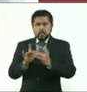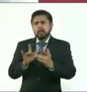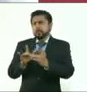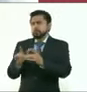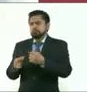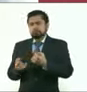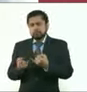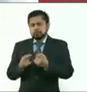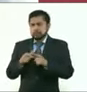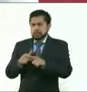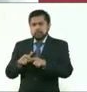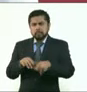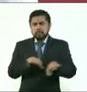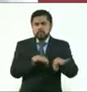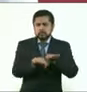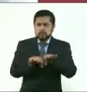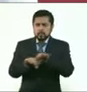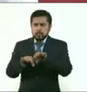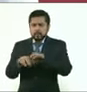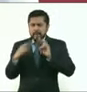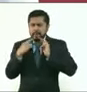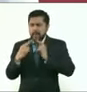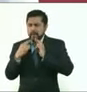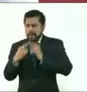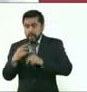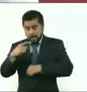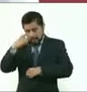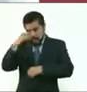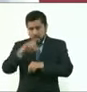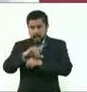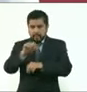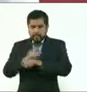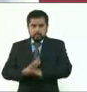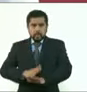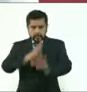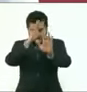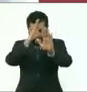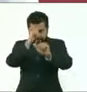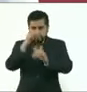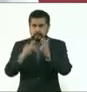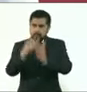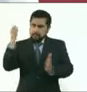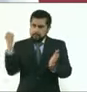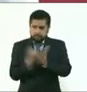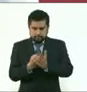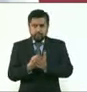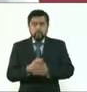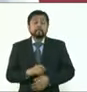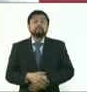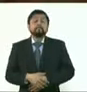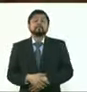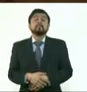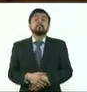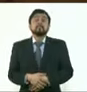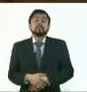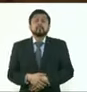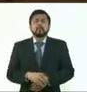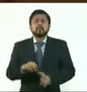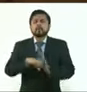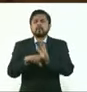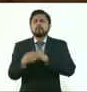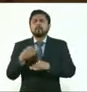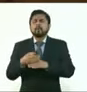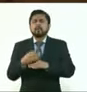trabajo para llegar a un acuerdo importante. Y, por ejemplo, hay mucha